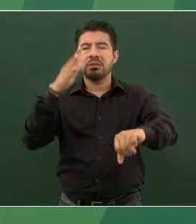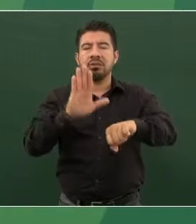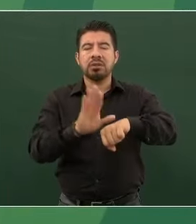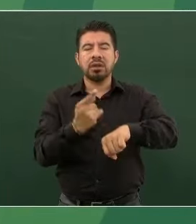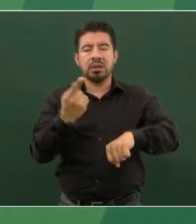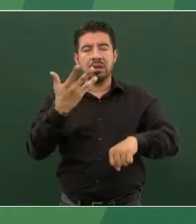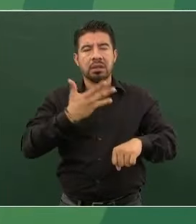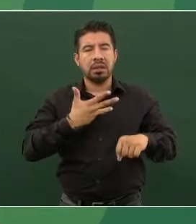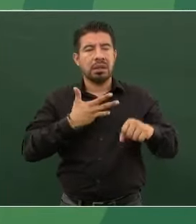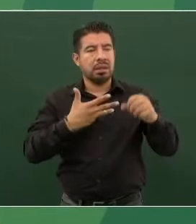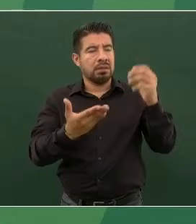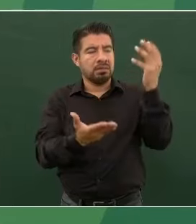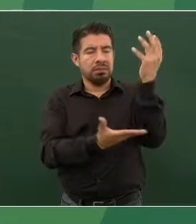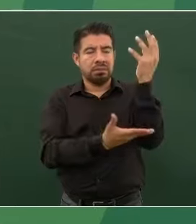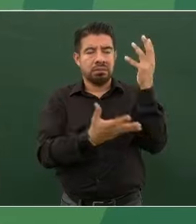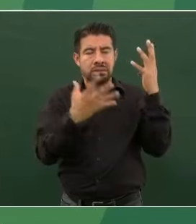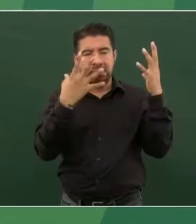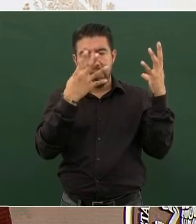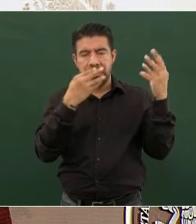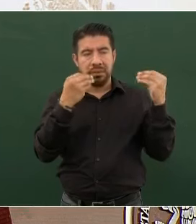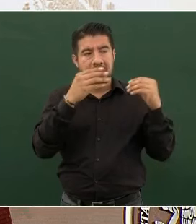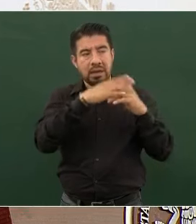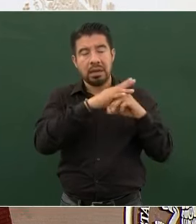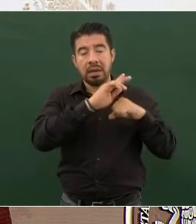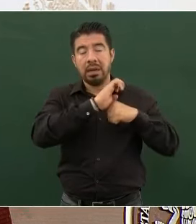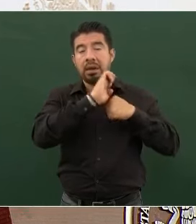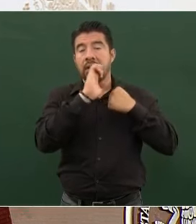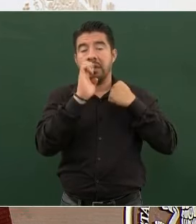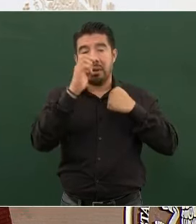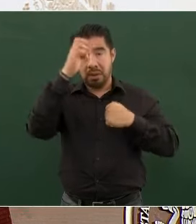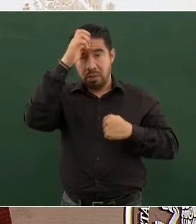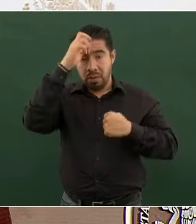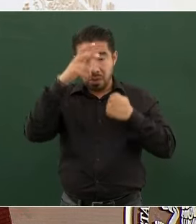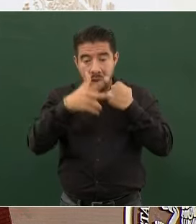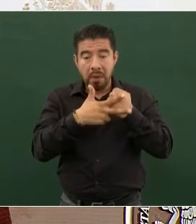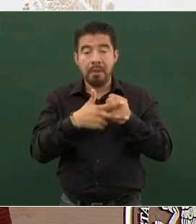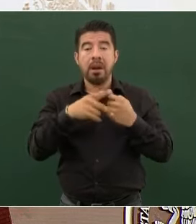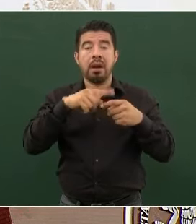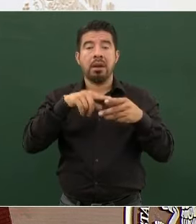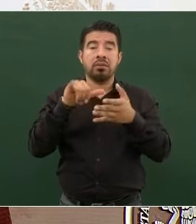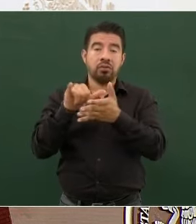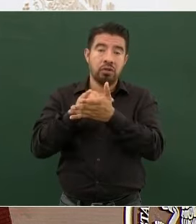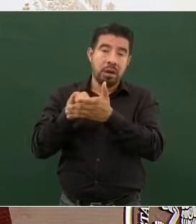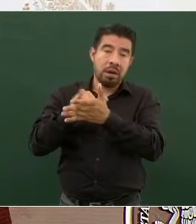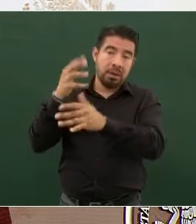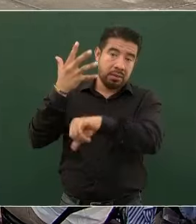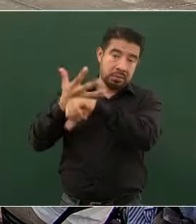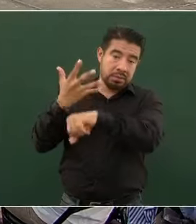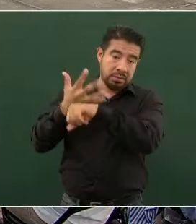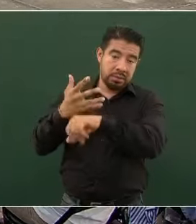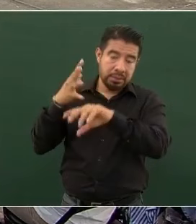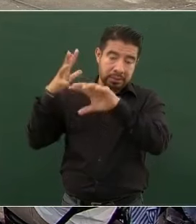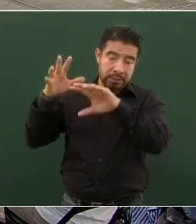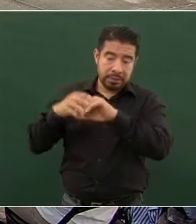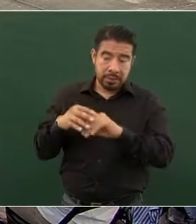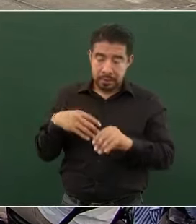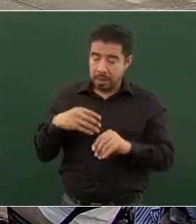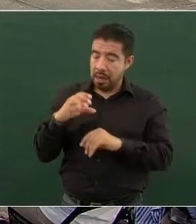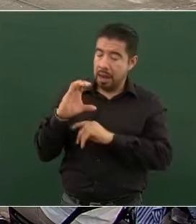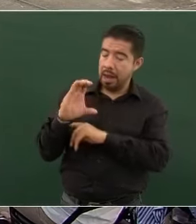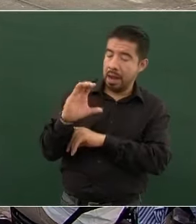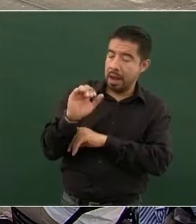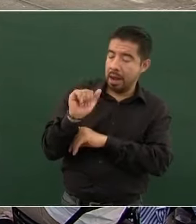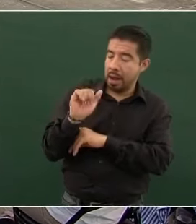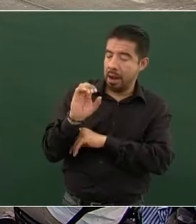en Europa, en Nueva York, toda la caoba,